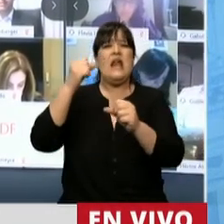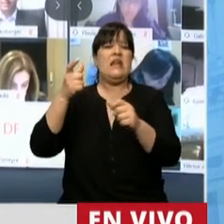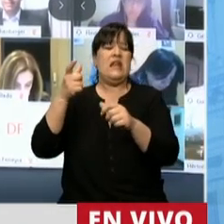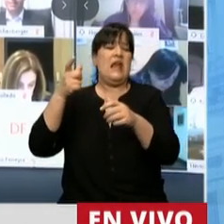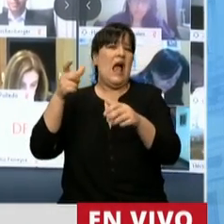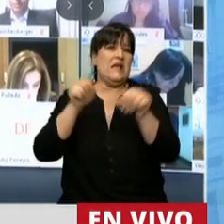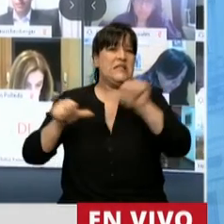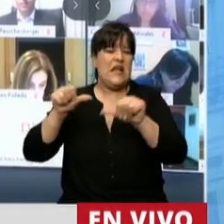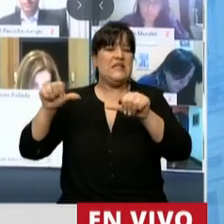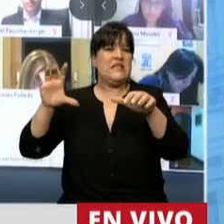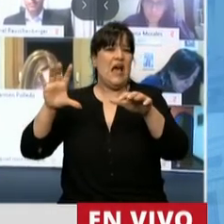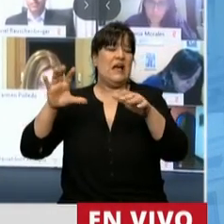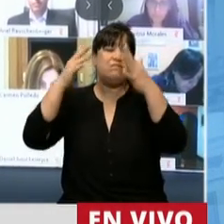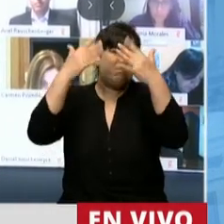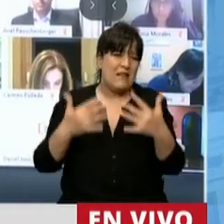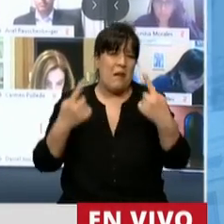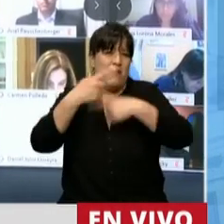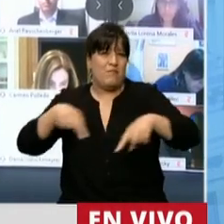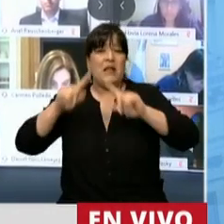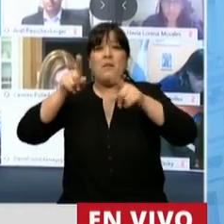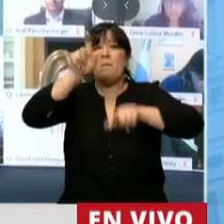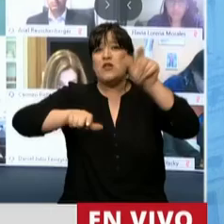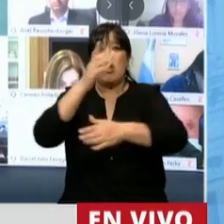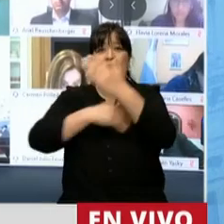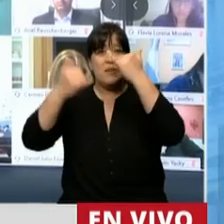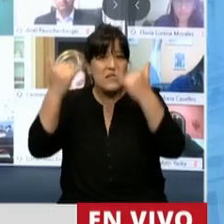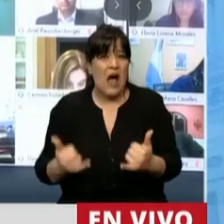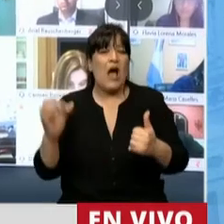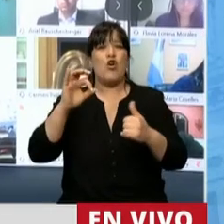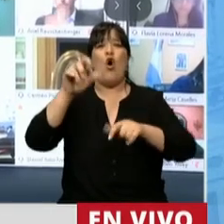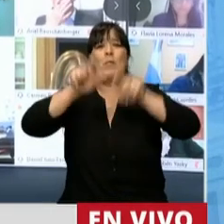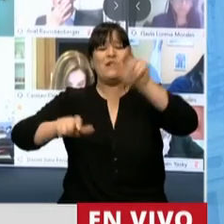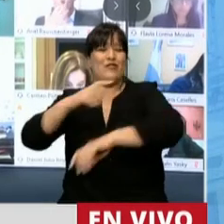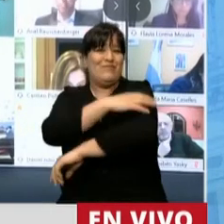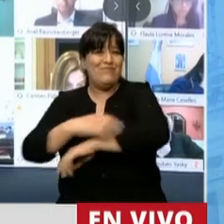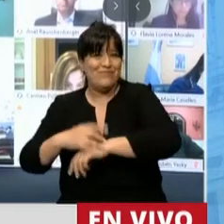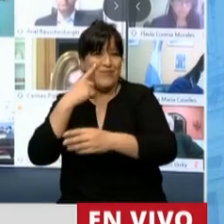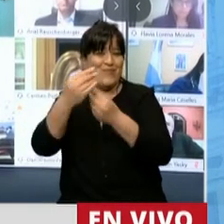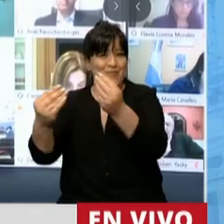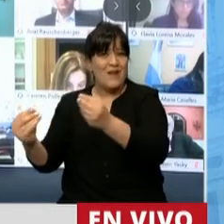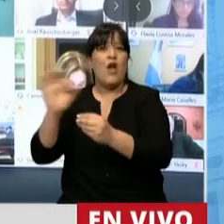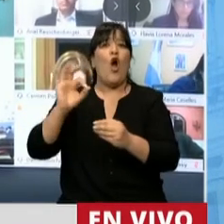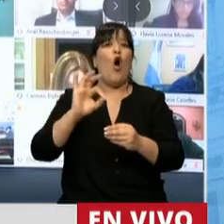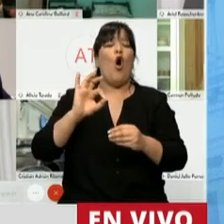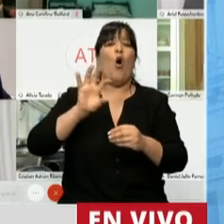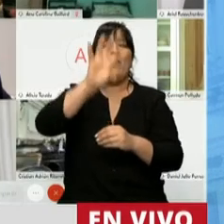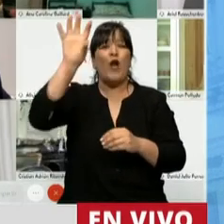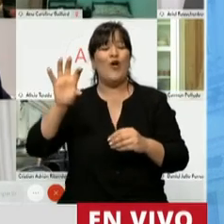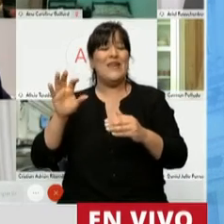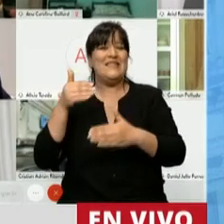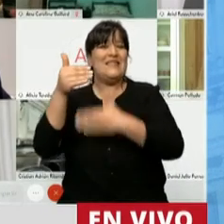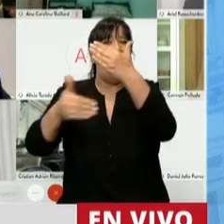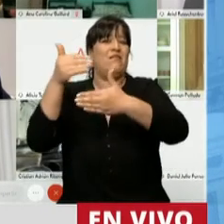o naturales personas con discapacidad personas residentes de zonas desfavorables y o provincias de menor desarrollo